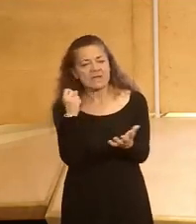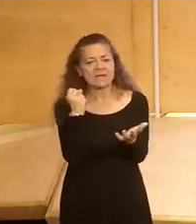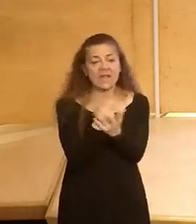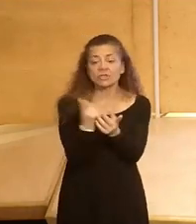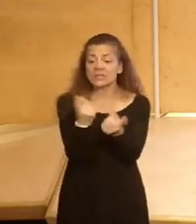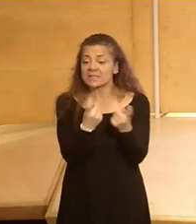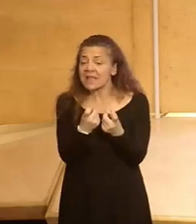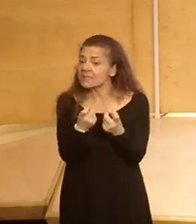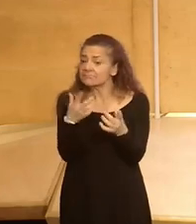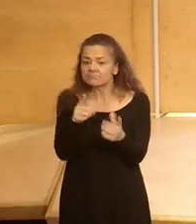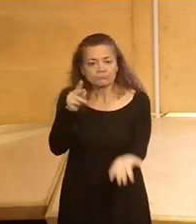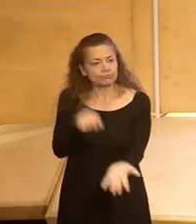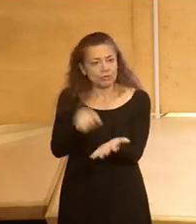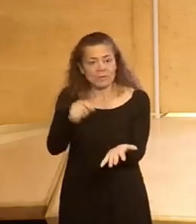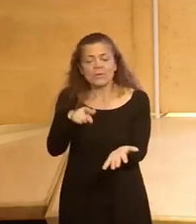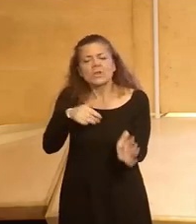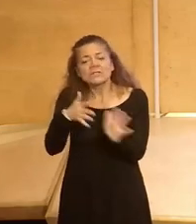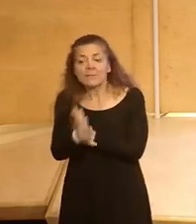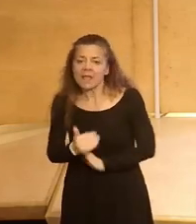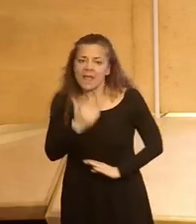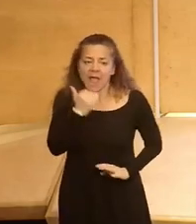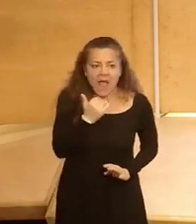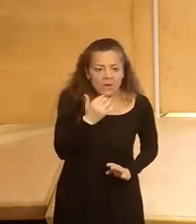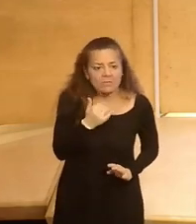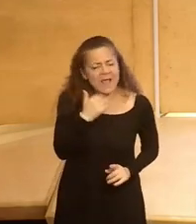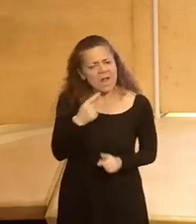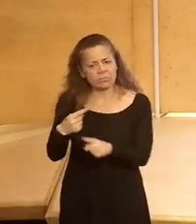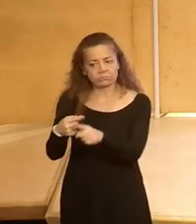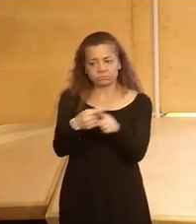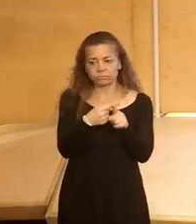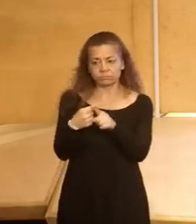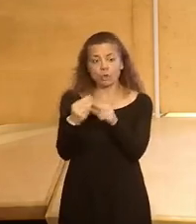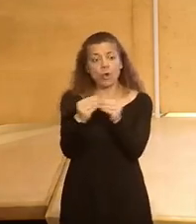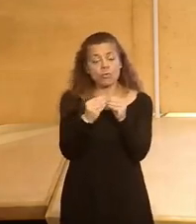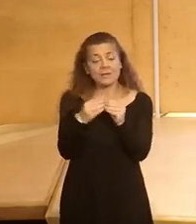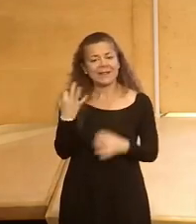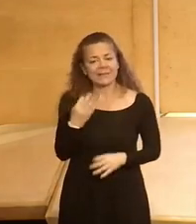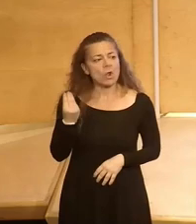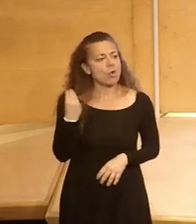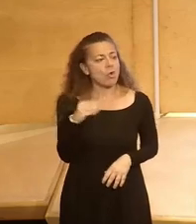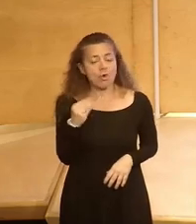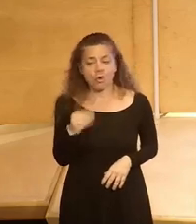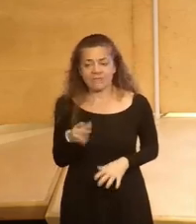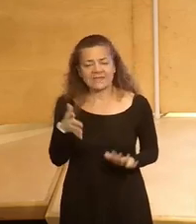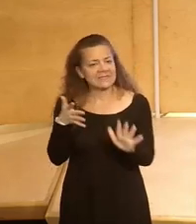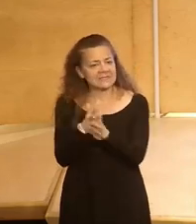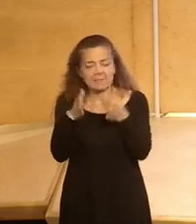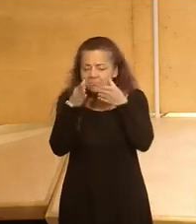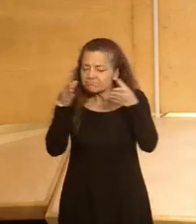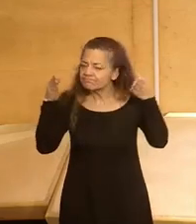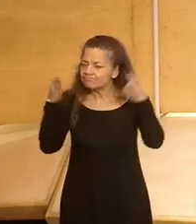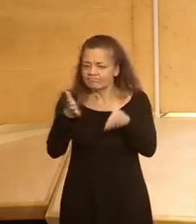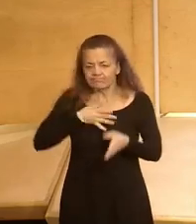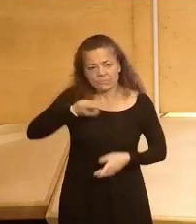necesidades en cada momento. Pero siempre ha habido algo, ha habido un denominador común y es que los jóvenes siempre han estado en el centro de